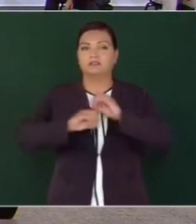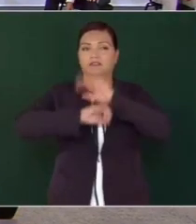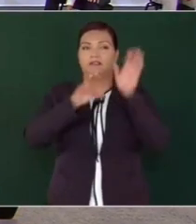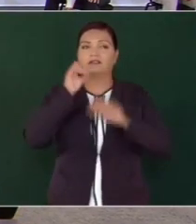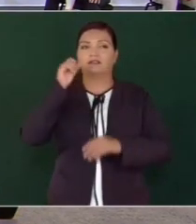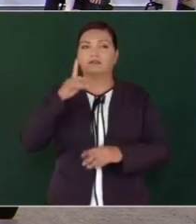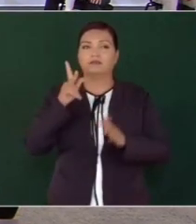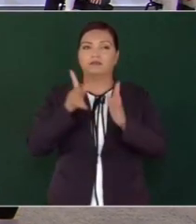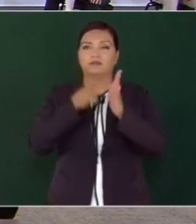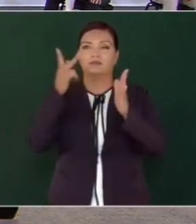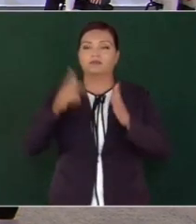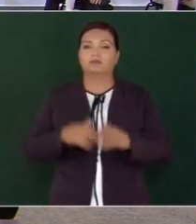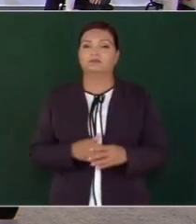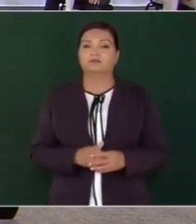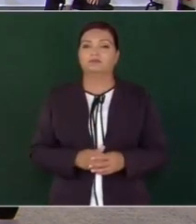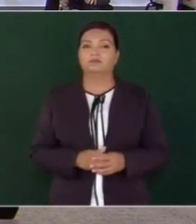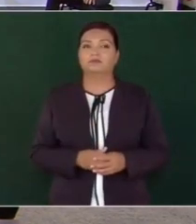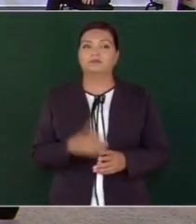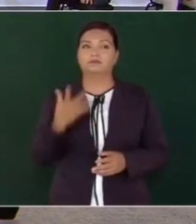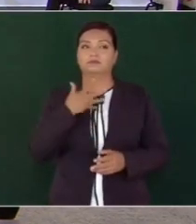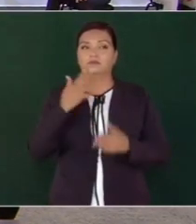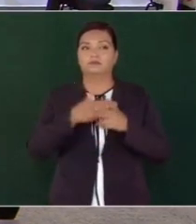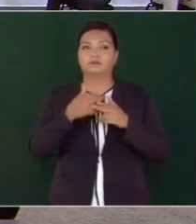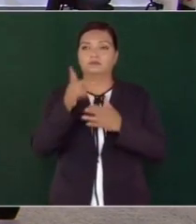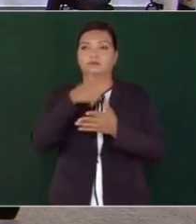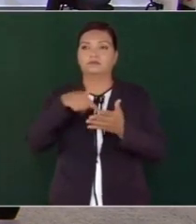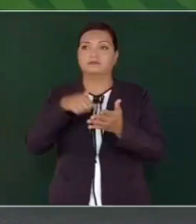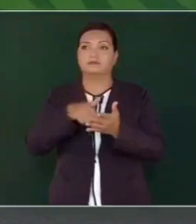también el otro. Entonces, ellos tenían hasta acá.